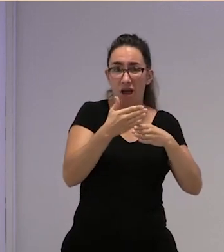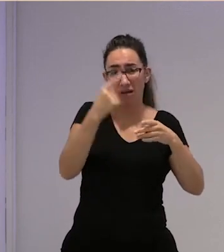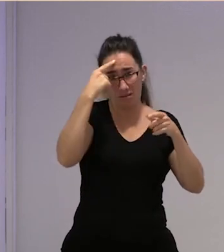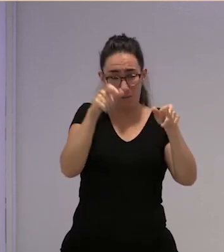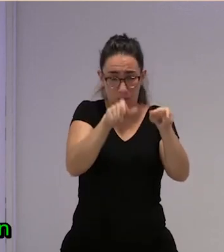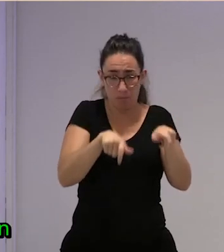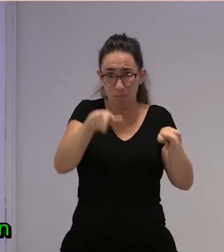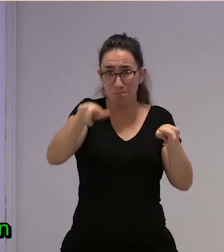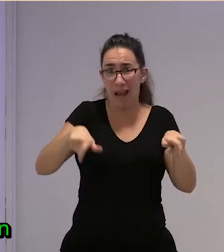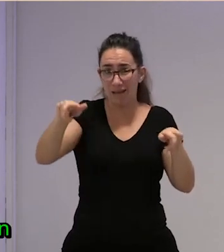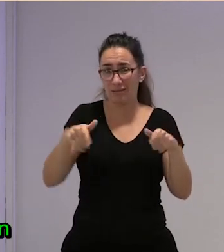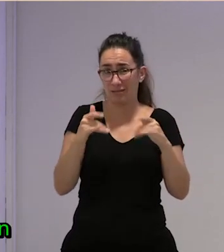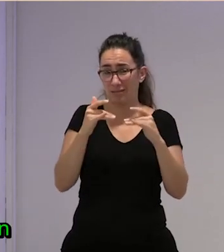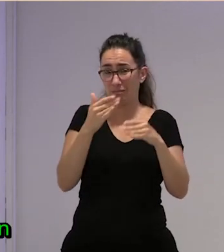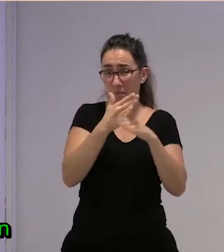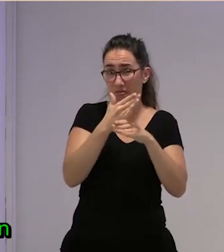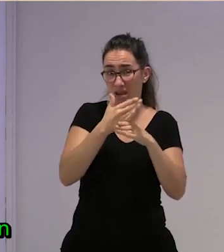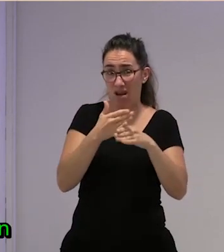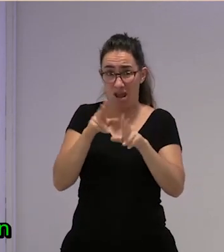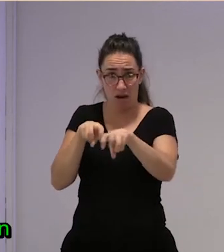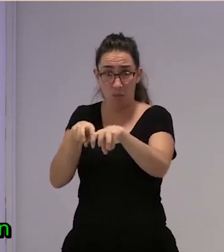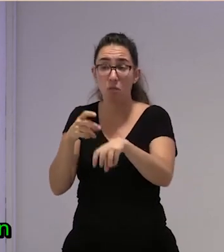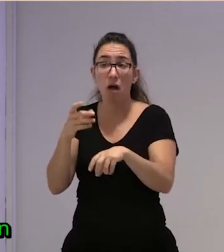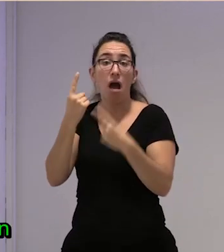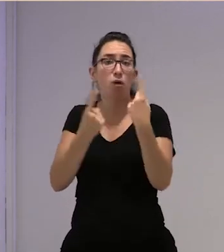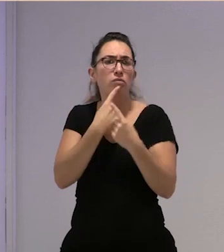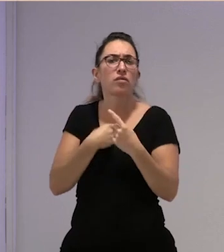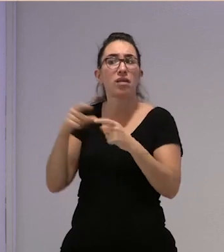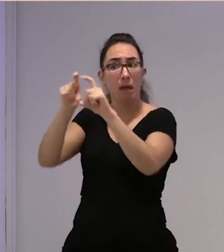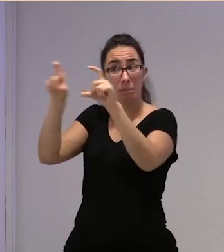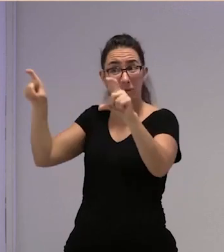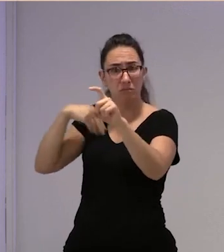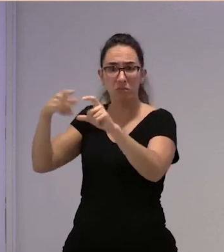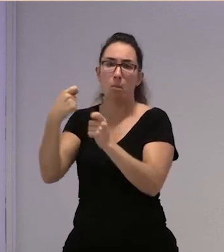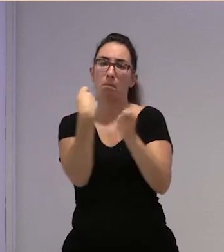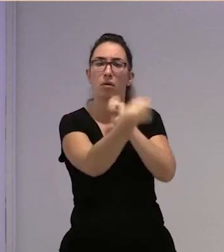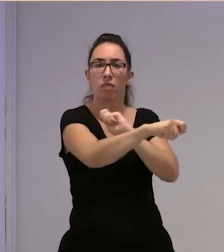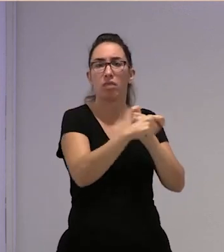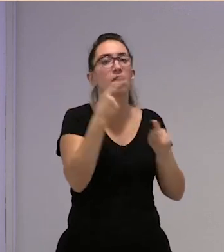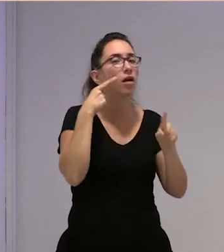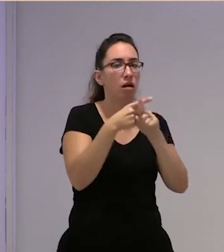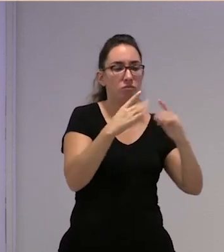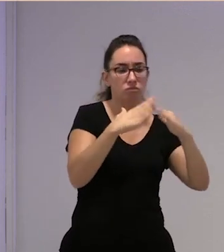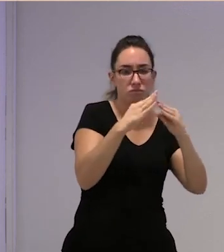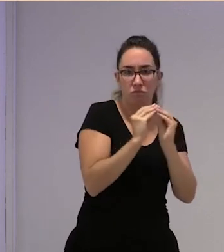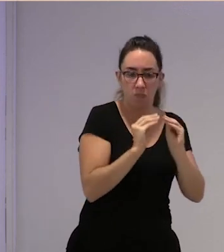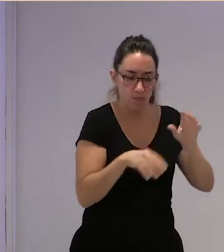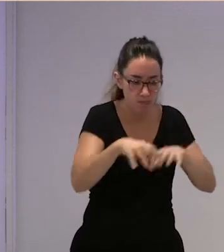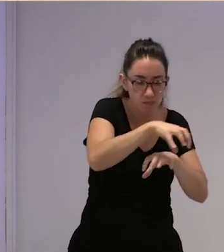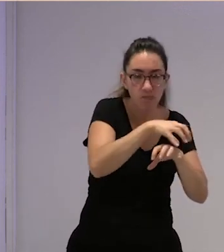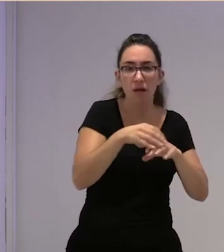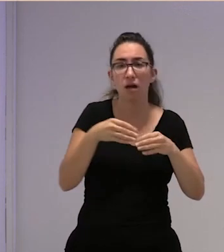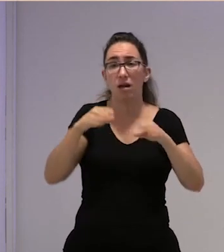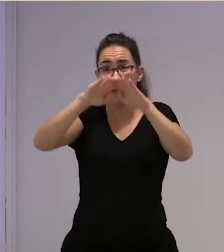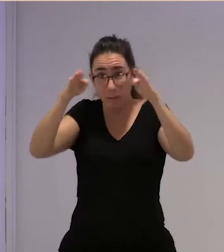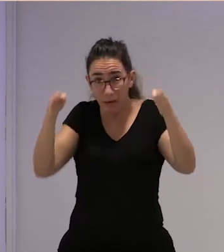campos que hay gente que nos dice que las mismas empresas se los venden para que construyan su chabola y con plástico de los invernaderos